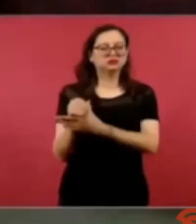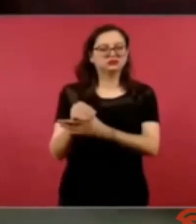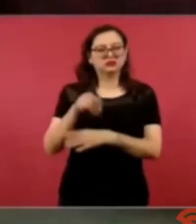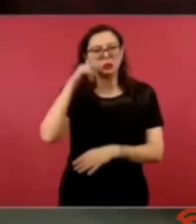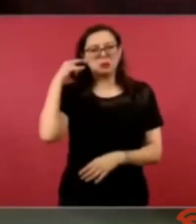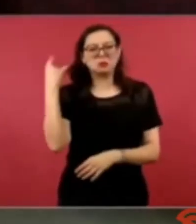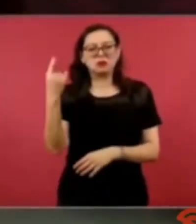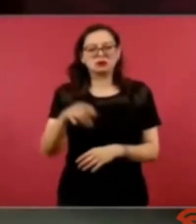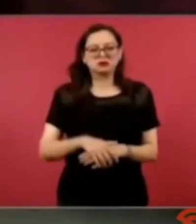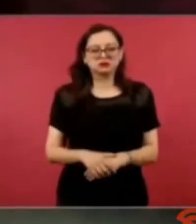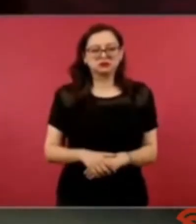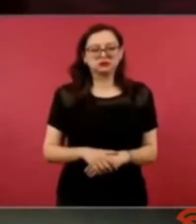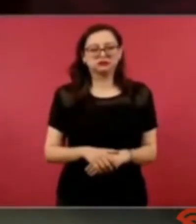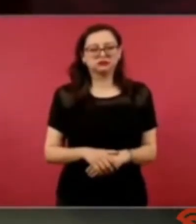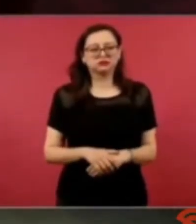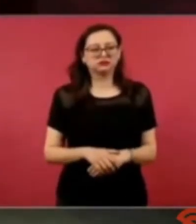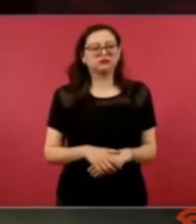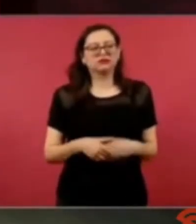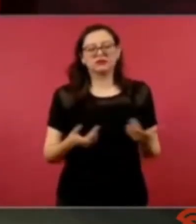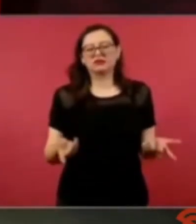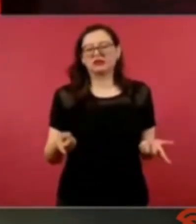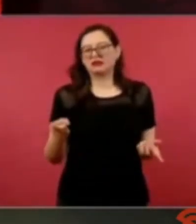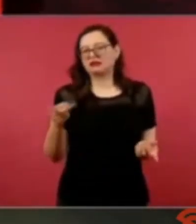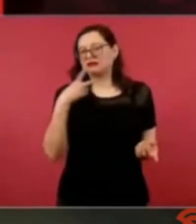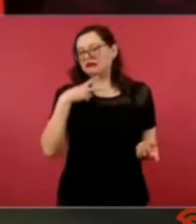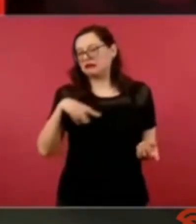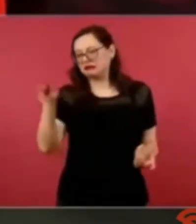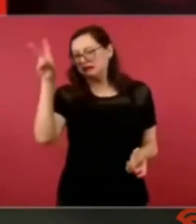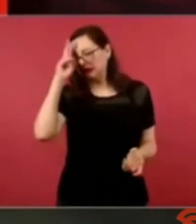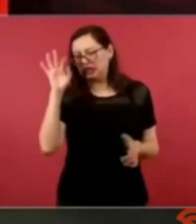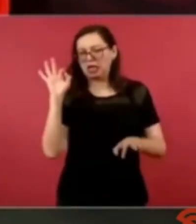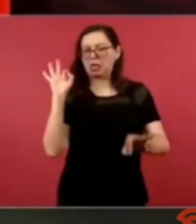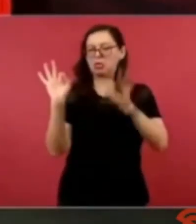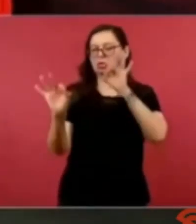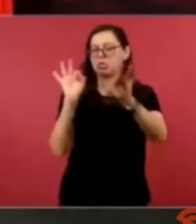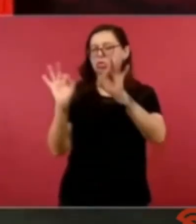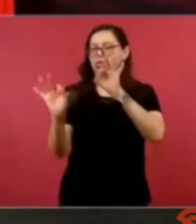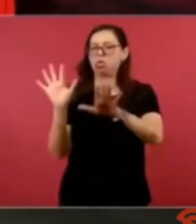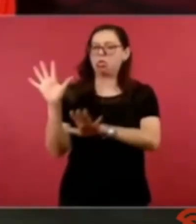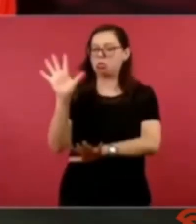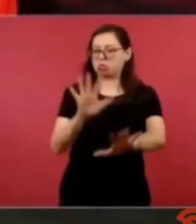si se traen buenos publicistas si se tiene